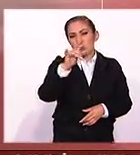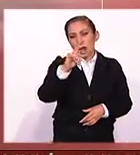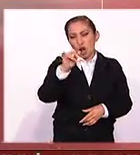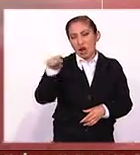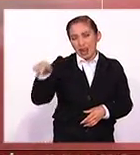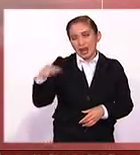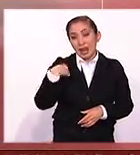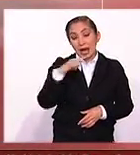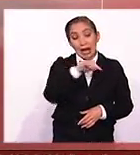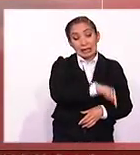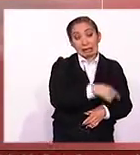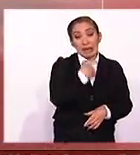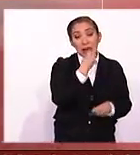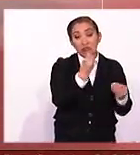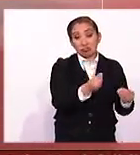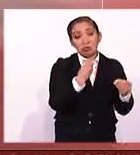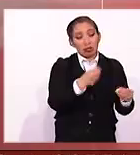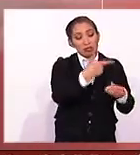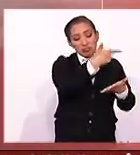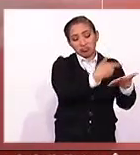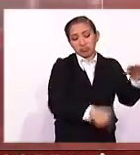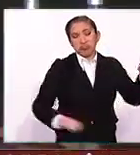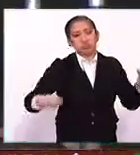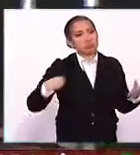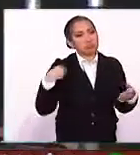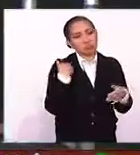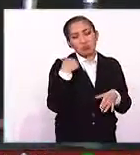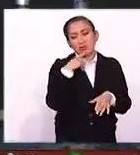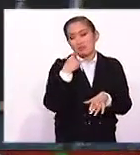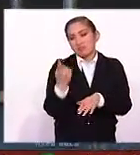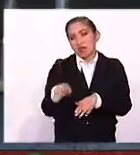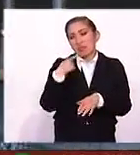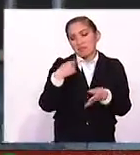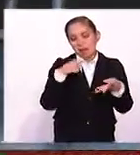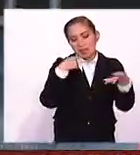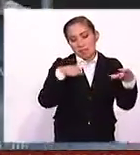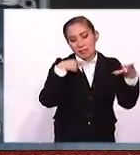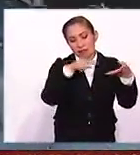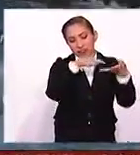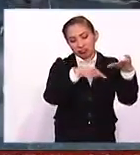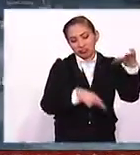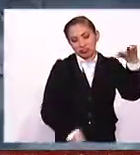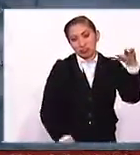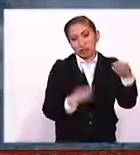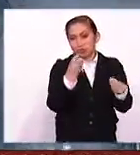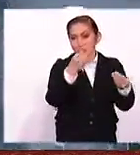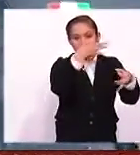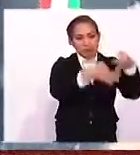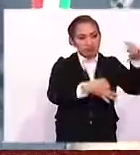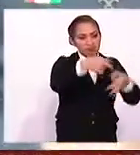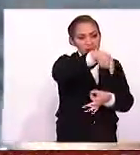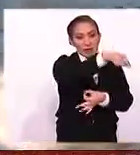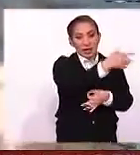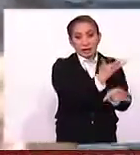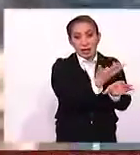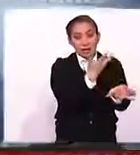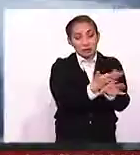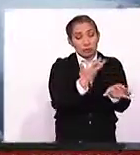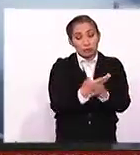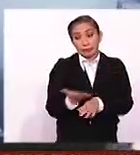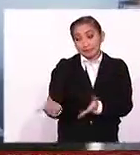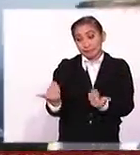por lo menos, media docena de causamientos federales. Varias cortes de los Estados Unidos lo están acusando,